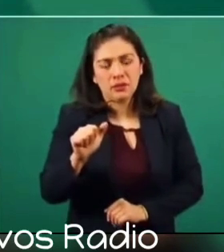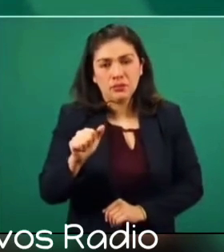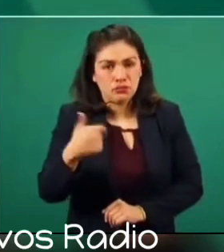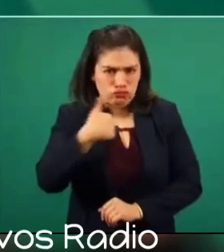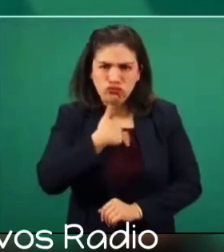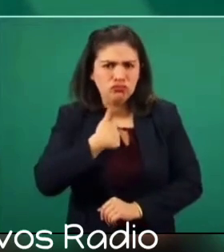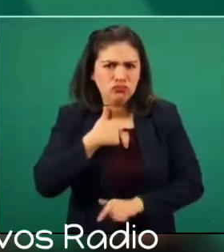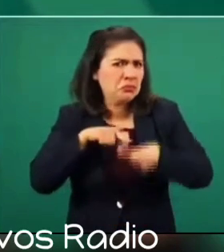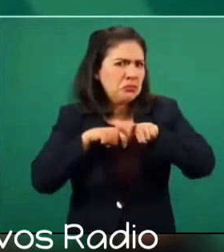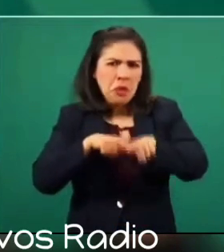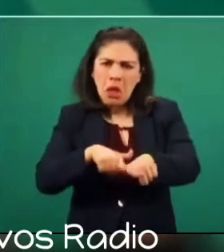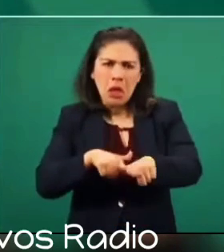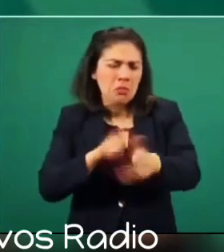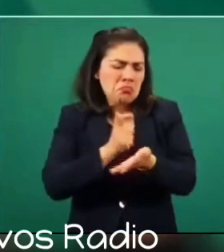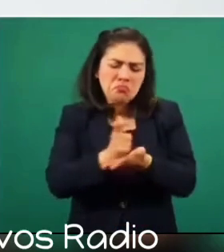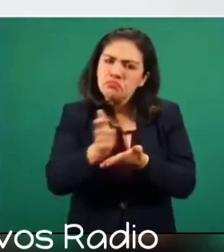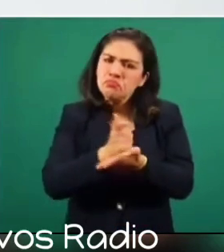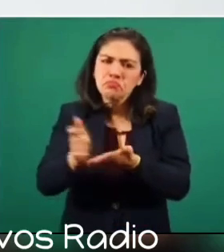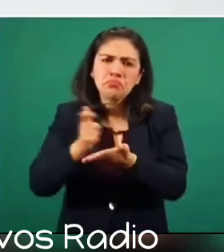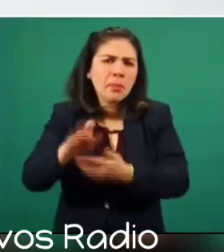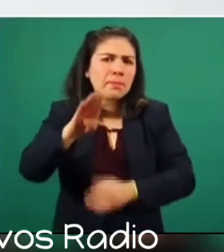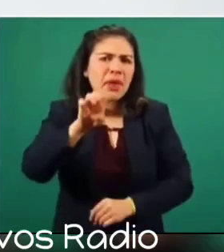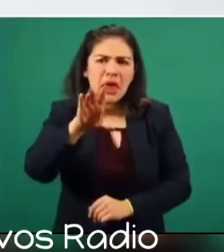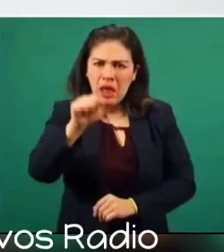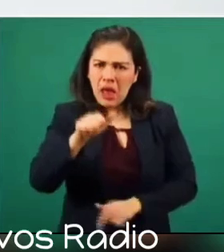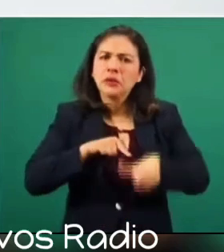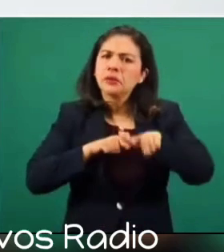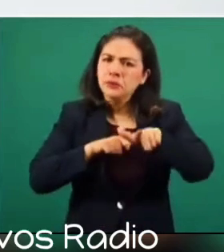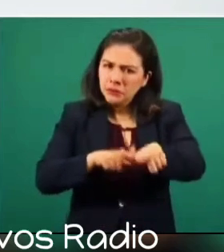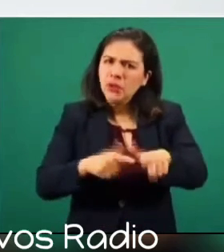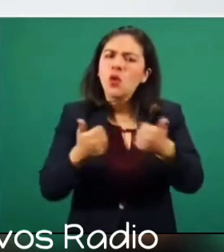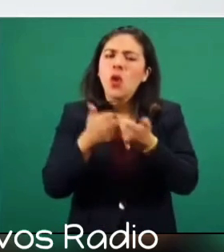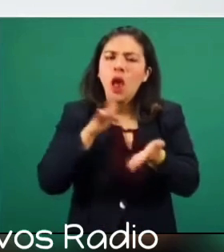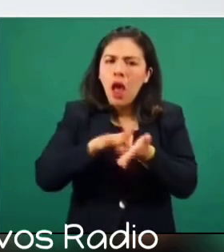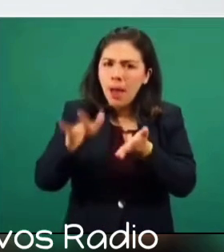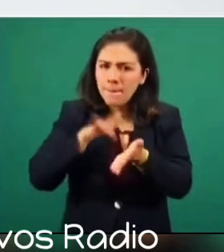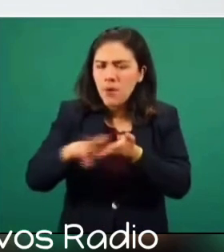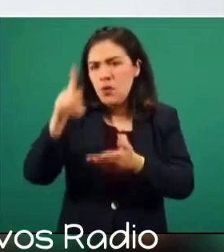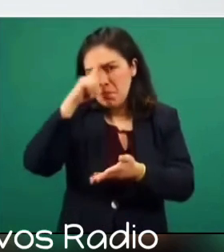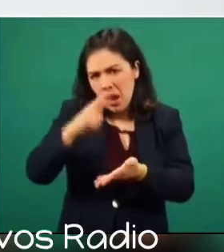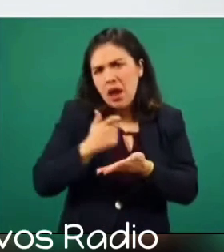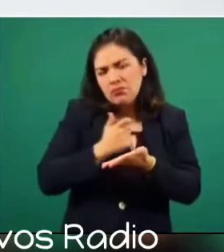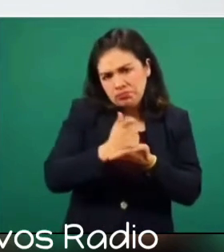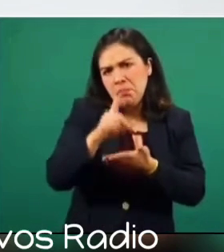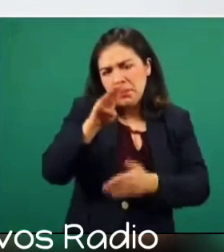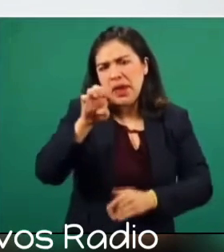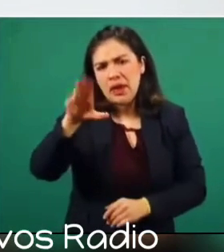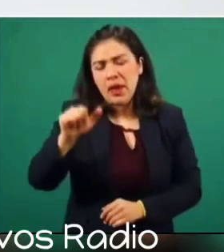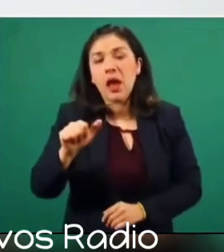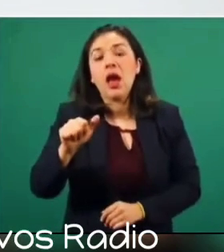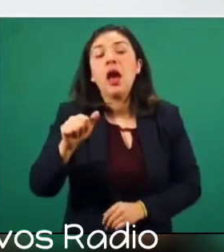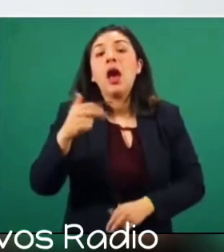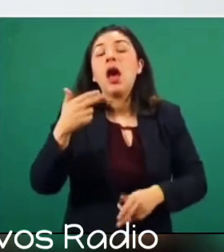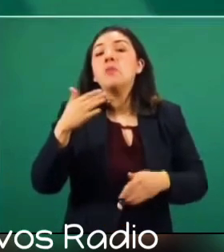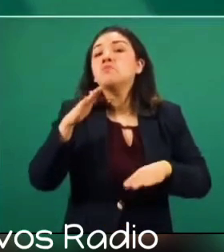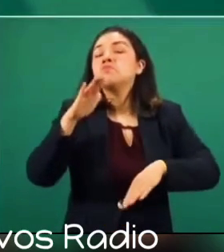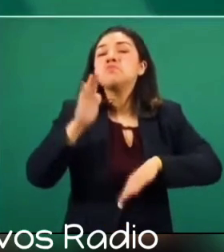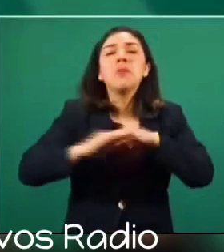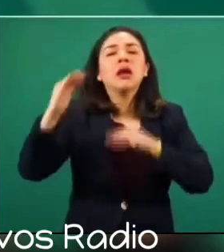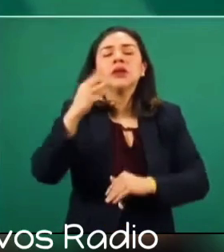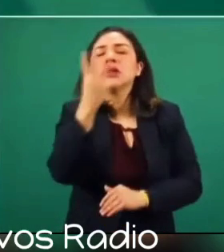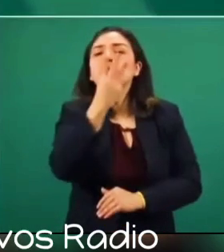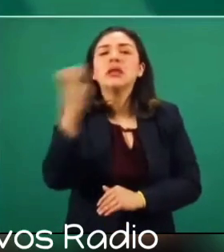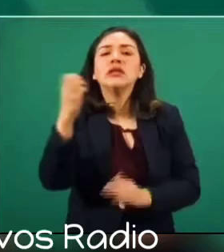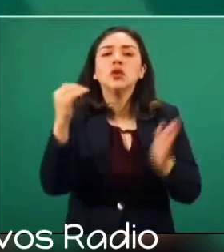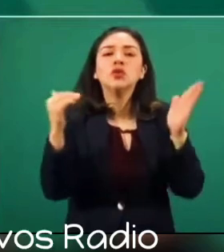Nosotros vamos a mantener el apoyo de becas a más de 300